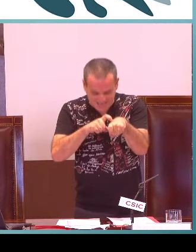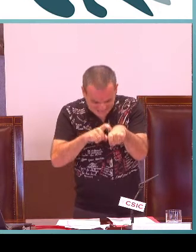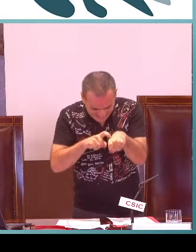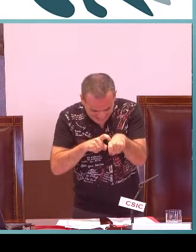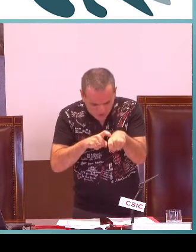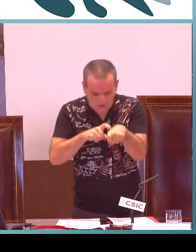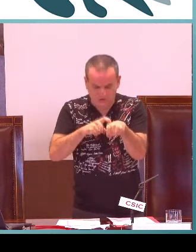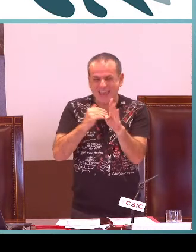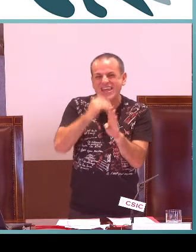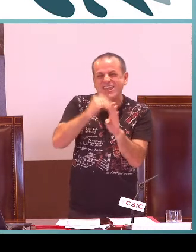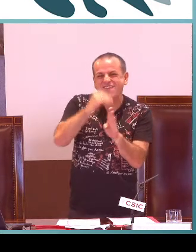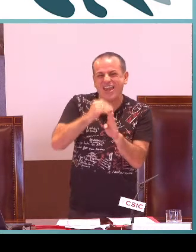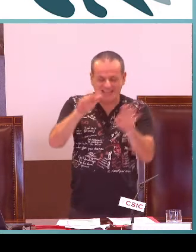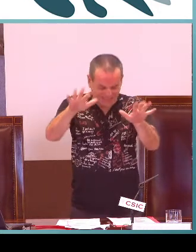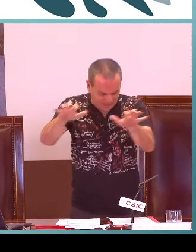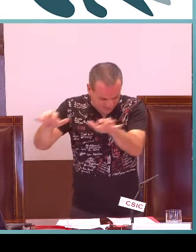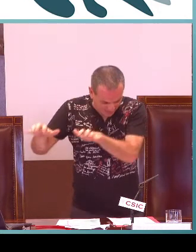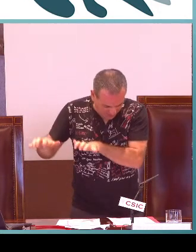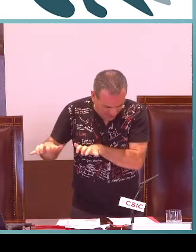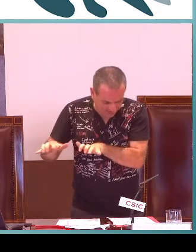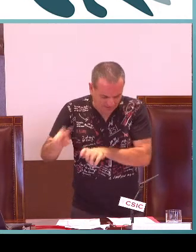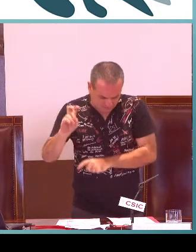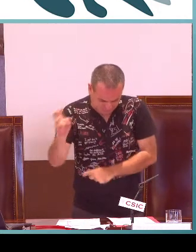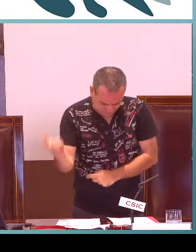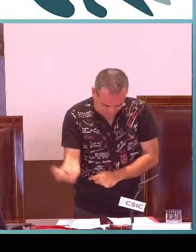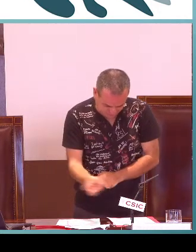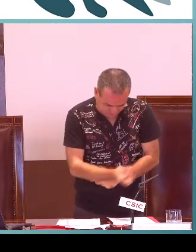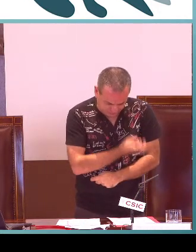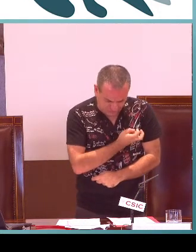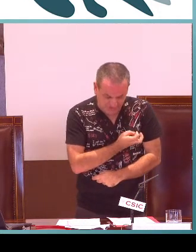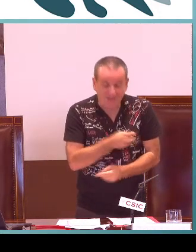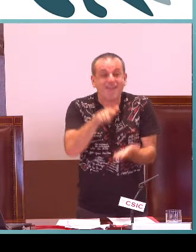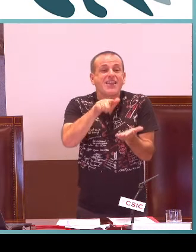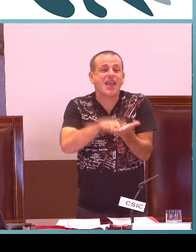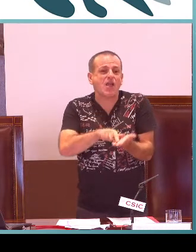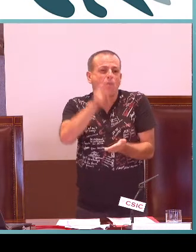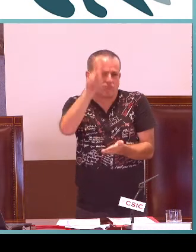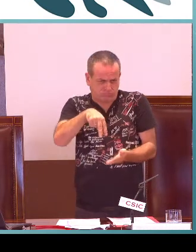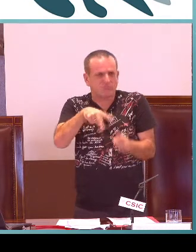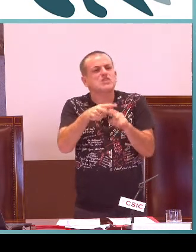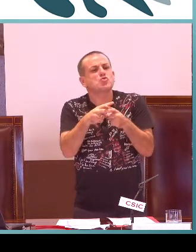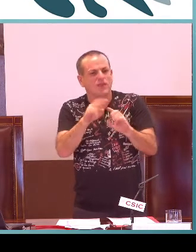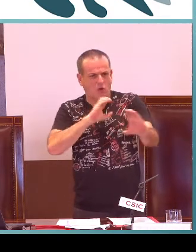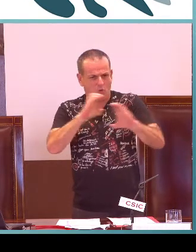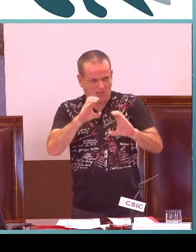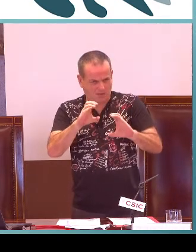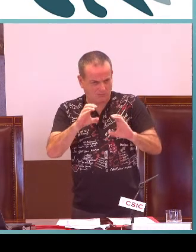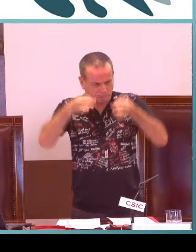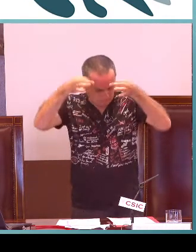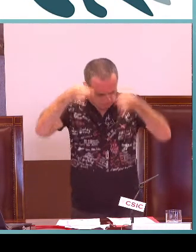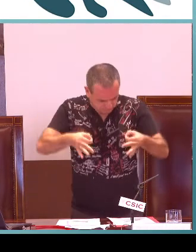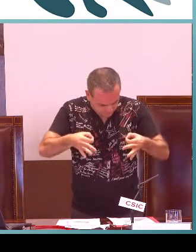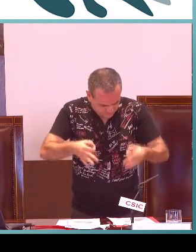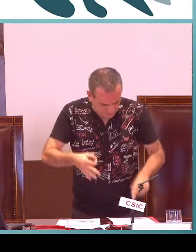relacionada con el tiempo, las características y el nivel de aprendizaje de cada uno de los alumnos. La